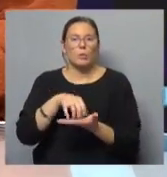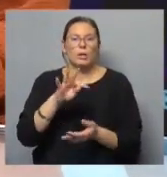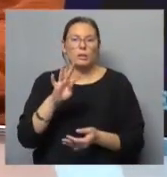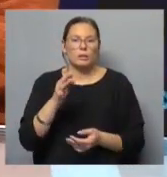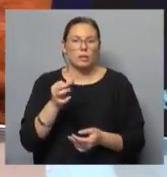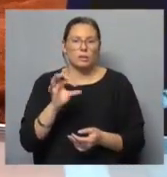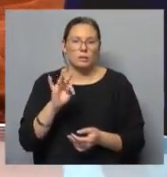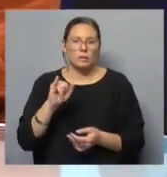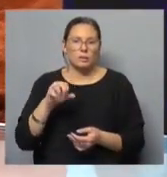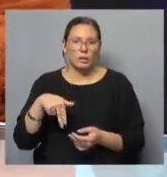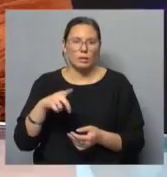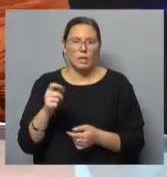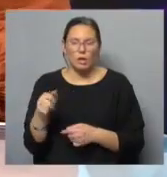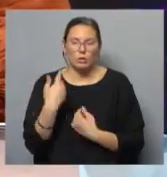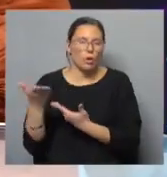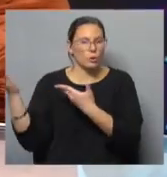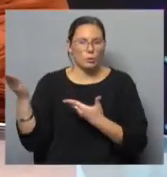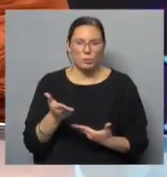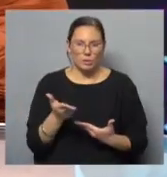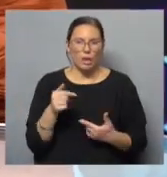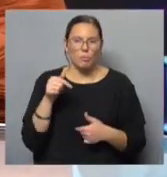Así que quedan todos convidados y todas convidadas para este show.